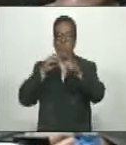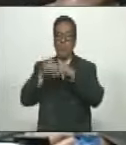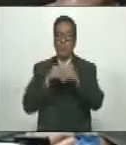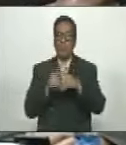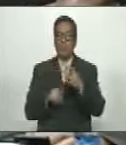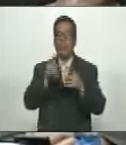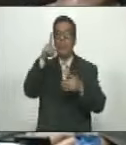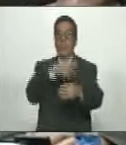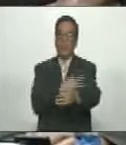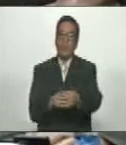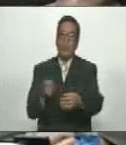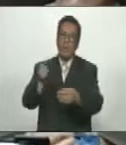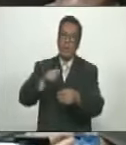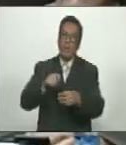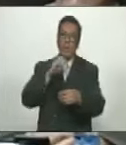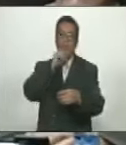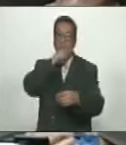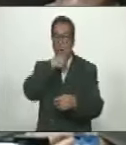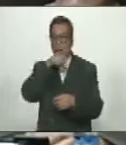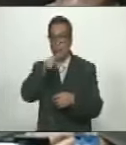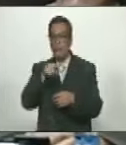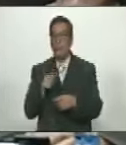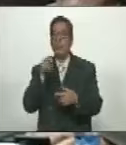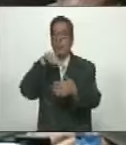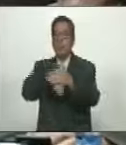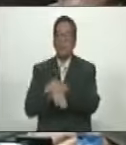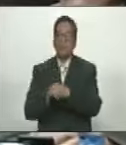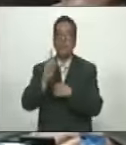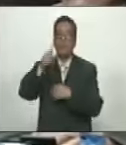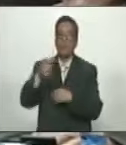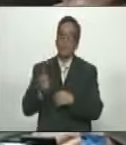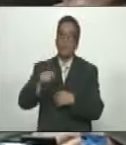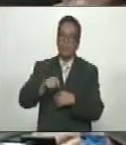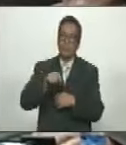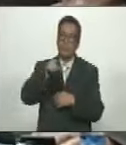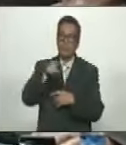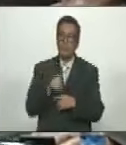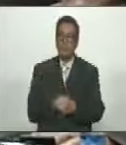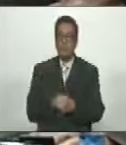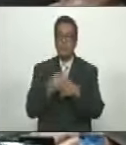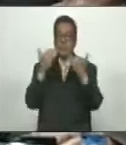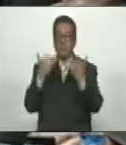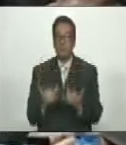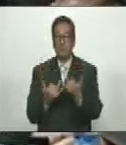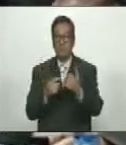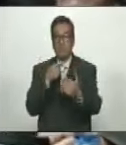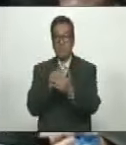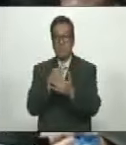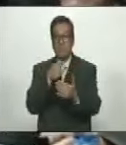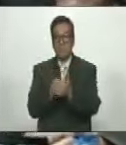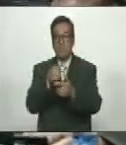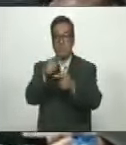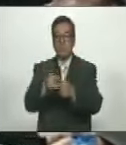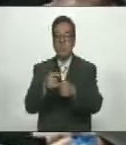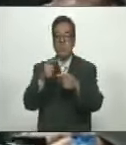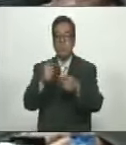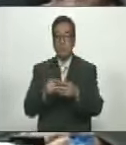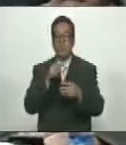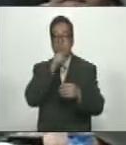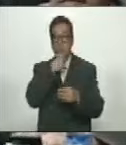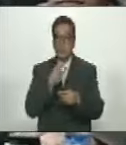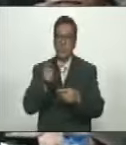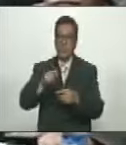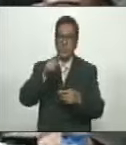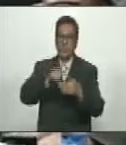Registraron Más De Un Millón De Adultas Y Adultos Mayores Adicionales Y Con La Cual Que Ya Están Cobrando Su Beneficio A Pensión Que